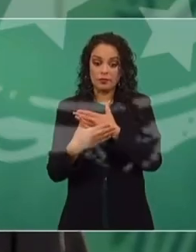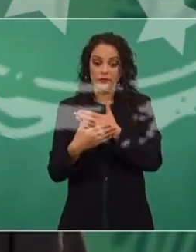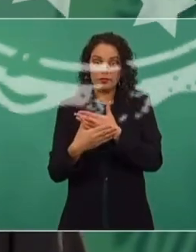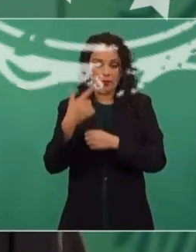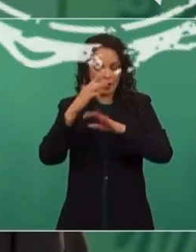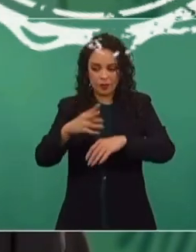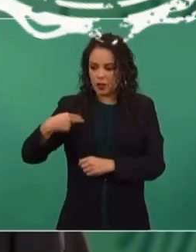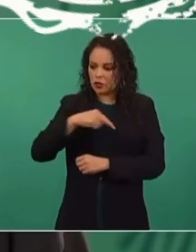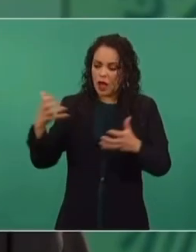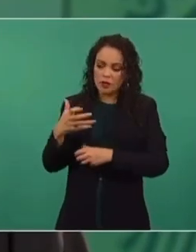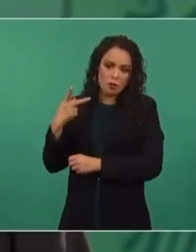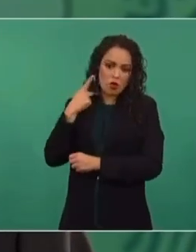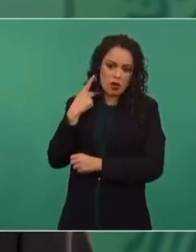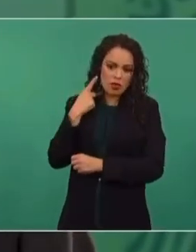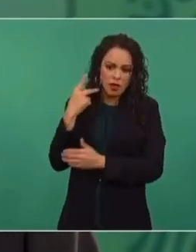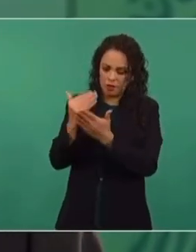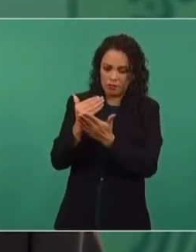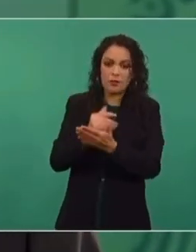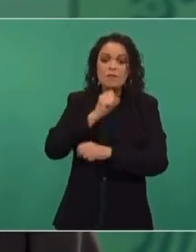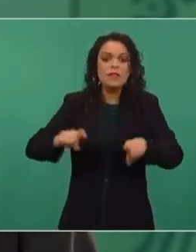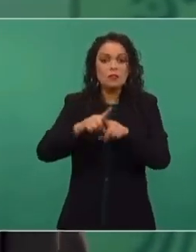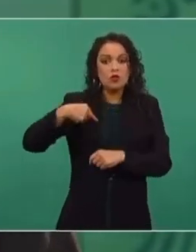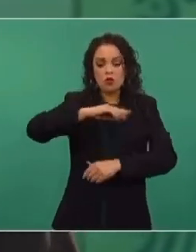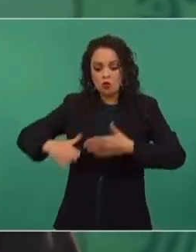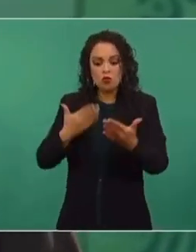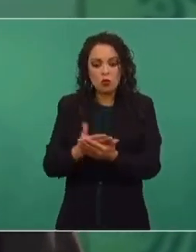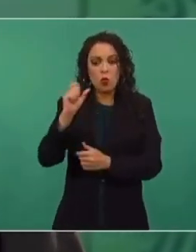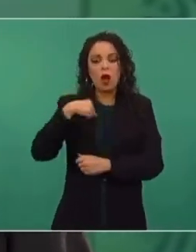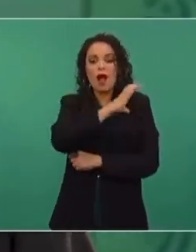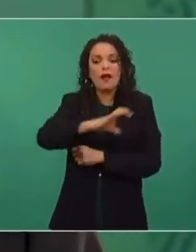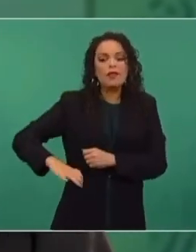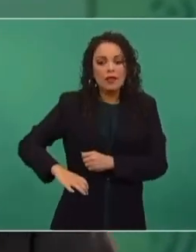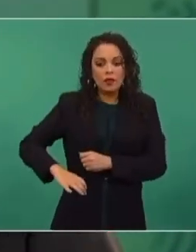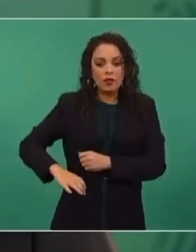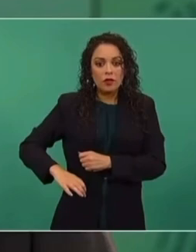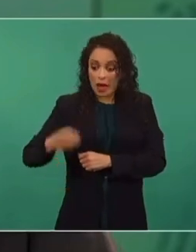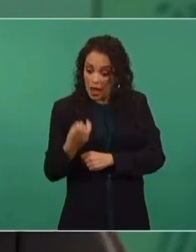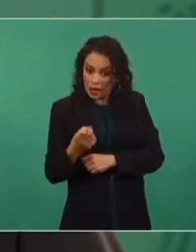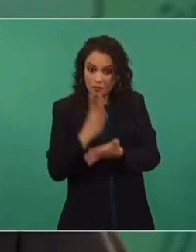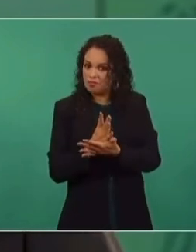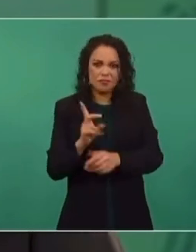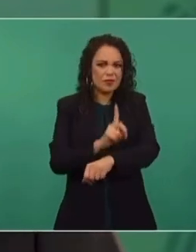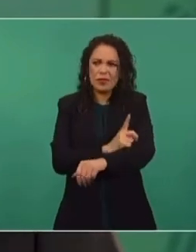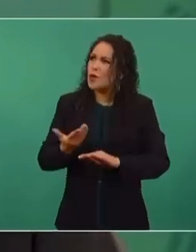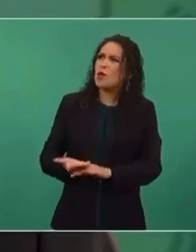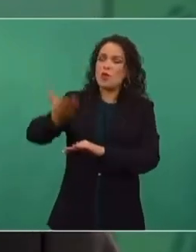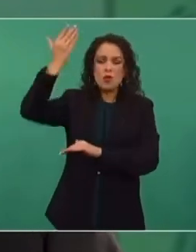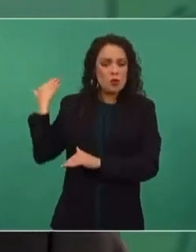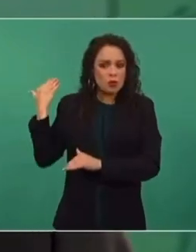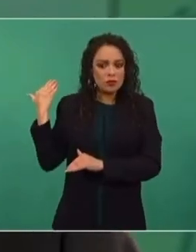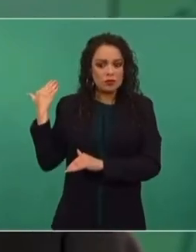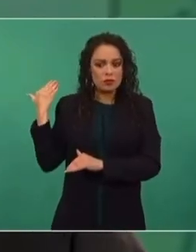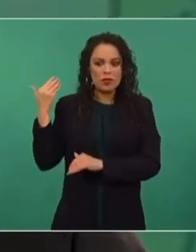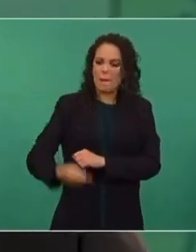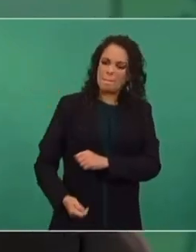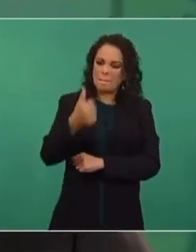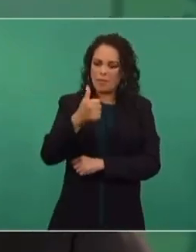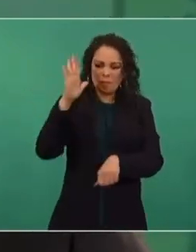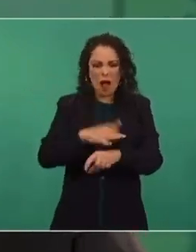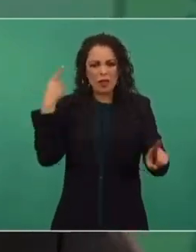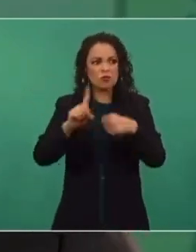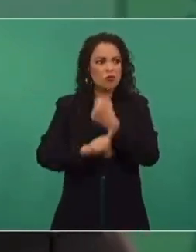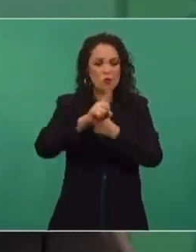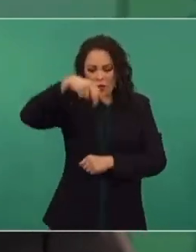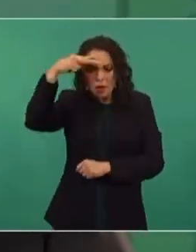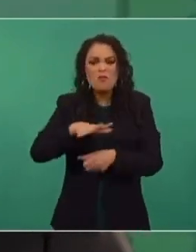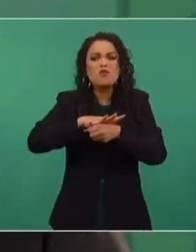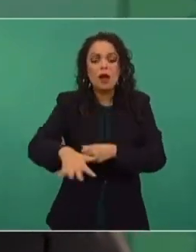Las políticas que estamos aplicando fueron las que propusimos en campaña. Y no solo en esta campaña, desde hace tiempo venimos diciendo el principal problema de México es la